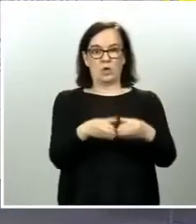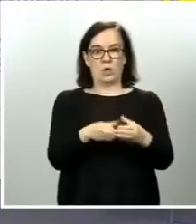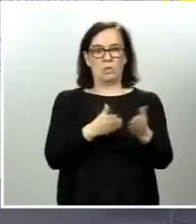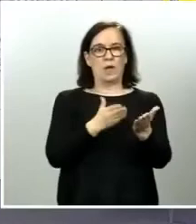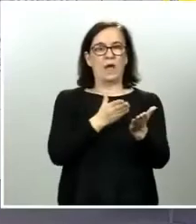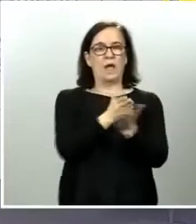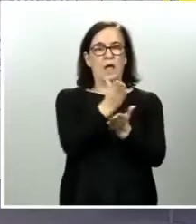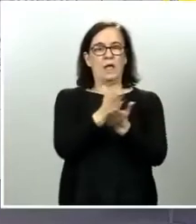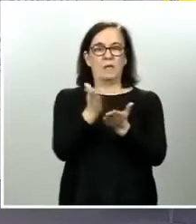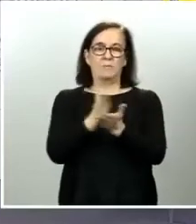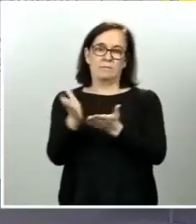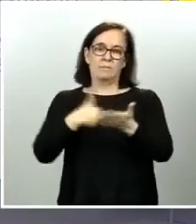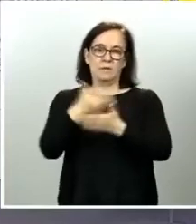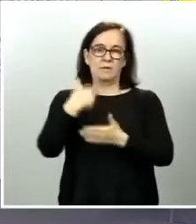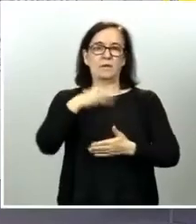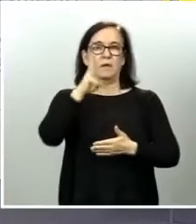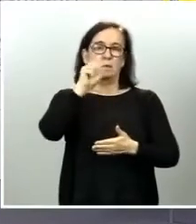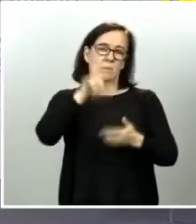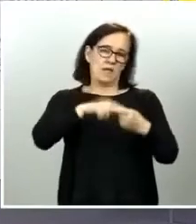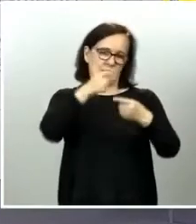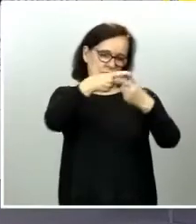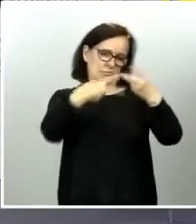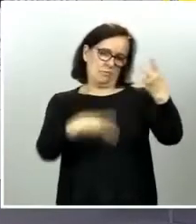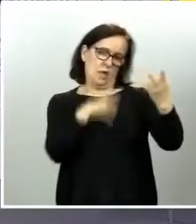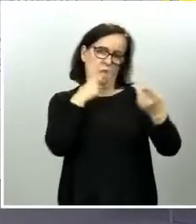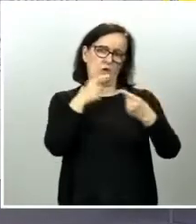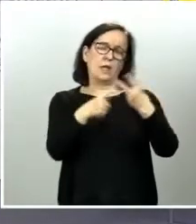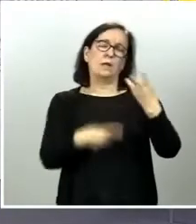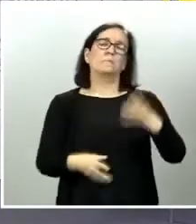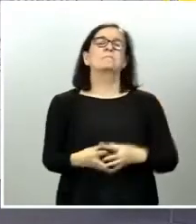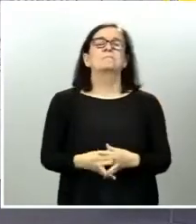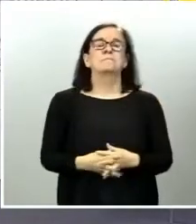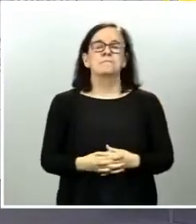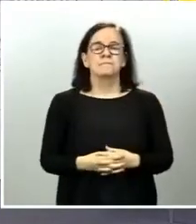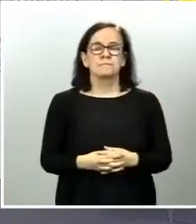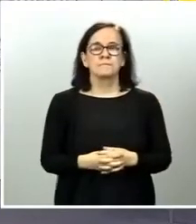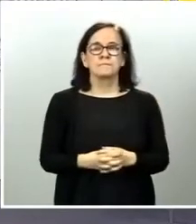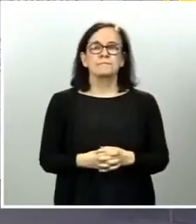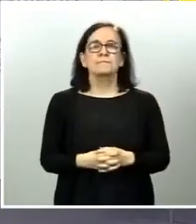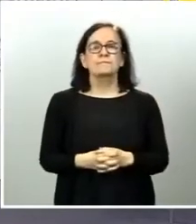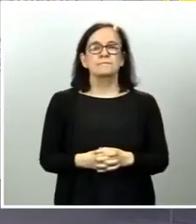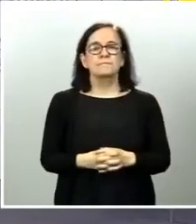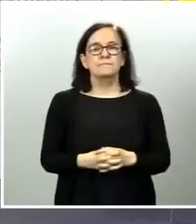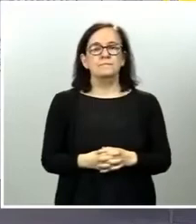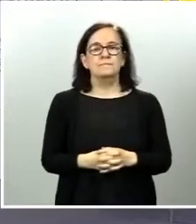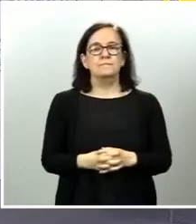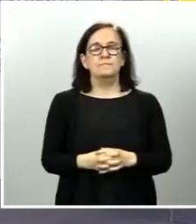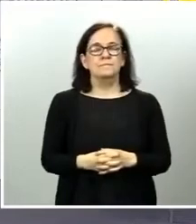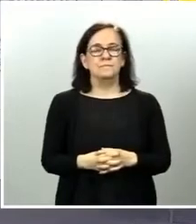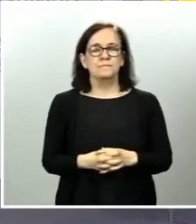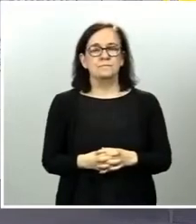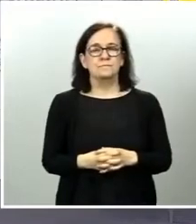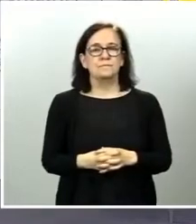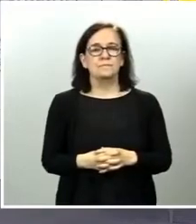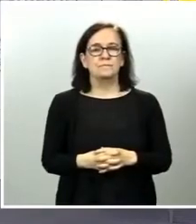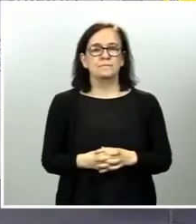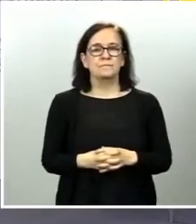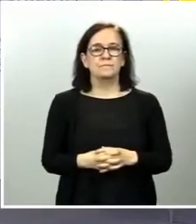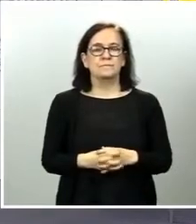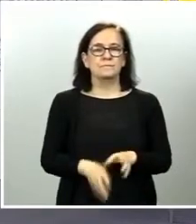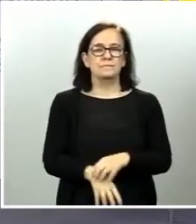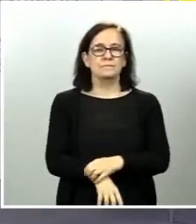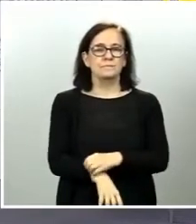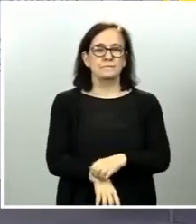participan El País, Diario Médico, Europa Press, Salamaca 24 horas, El Confidencial, Canal Extremadura Radio, The Arab Defense,